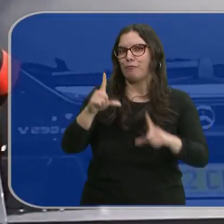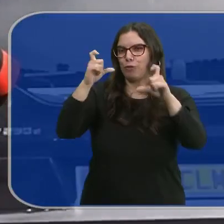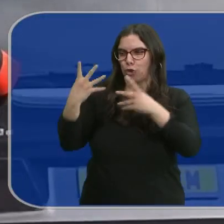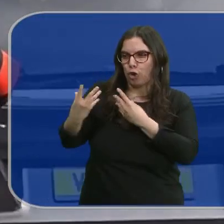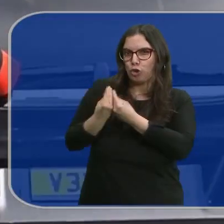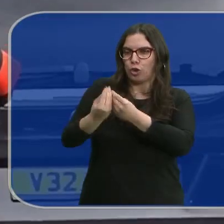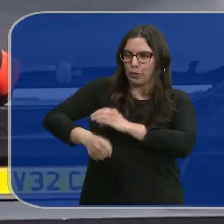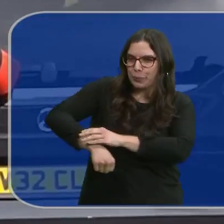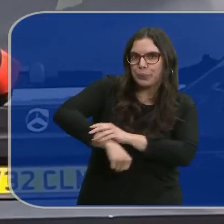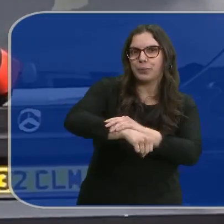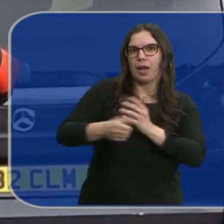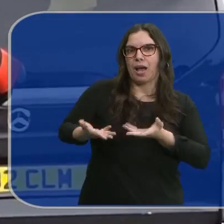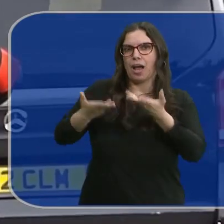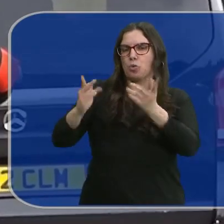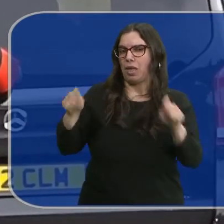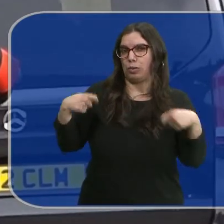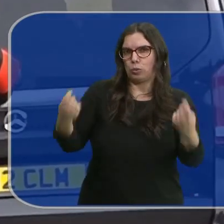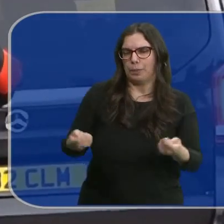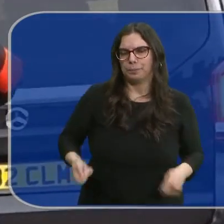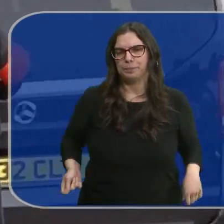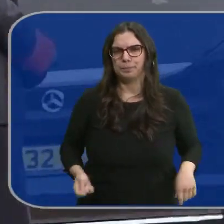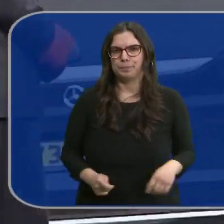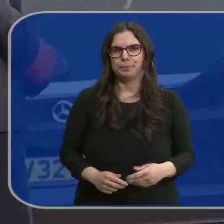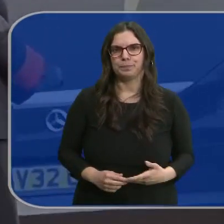fotografía de ambos de forma pública con esta naturalidad.